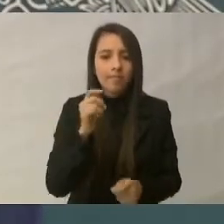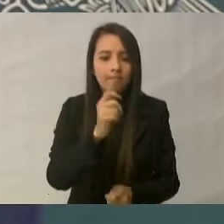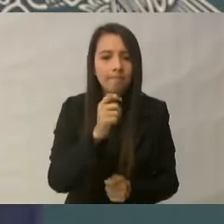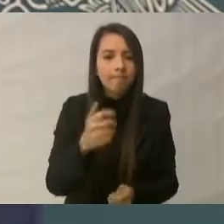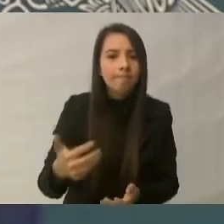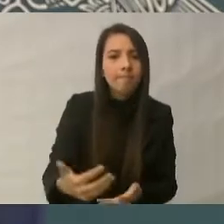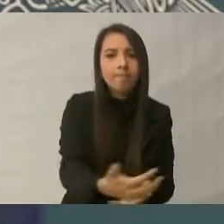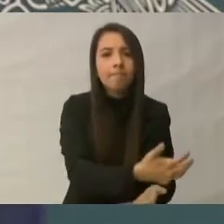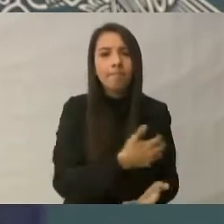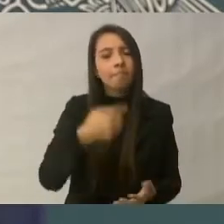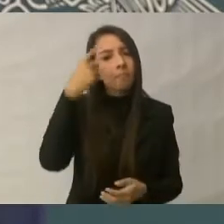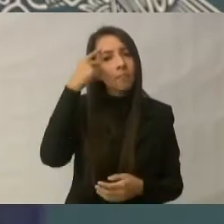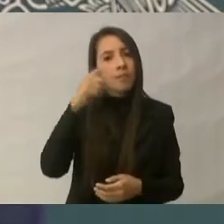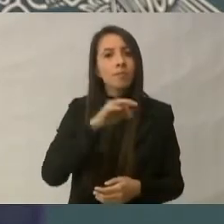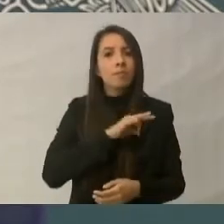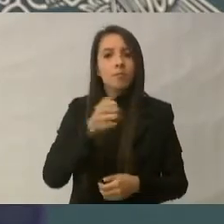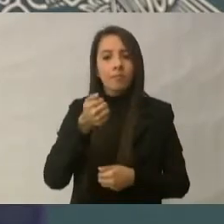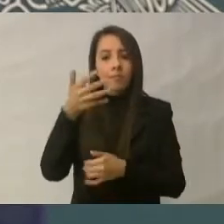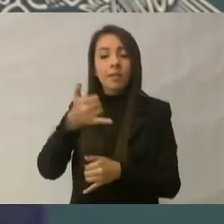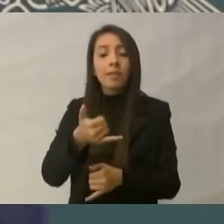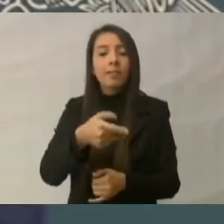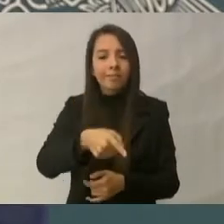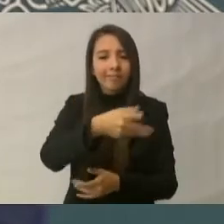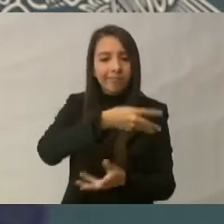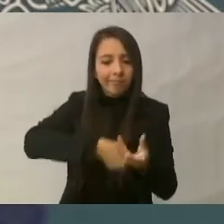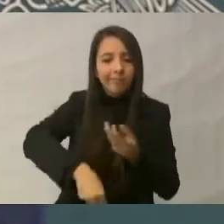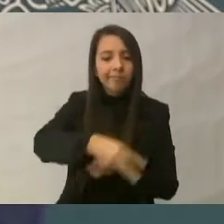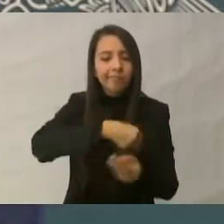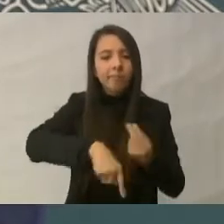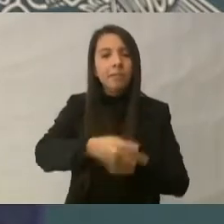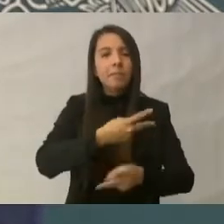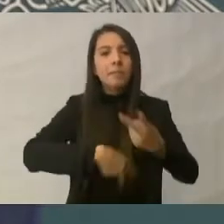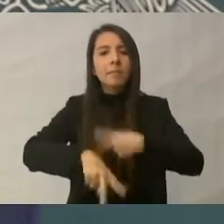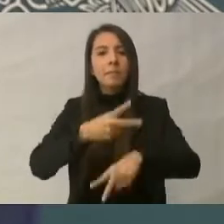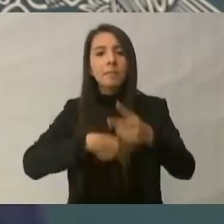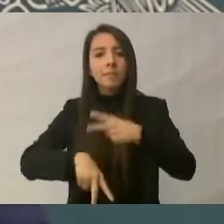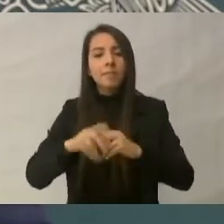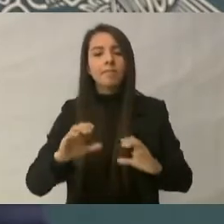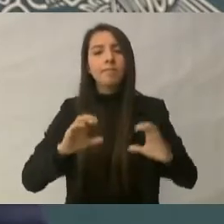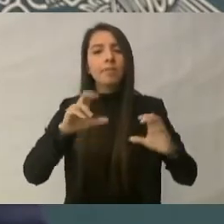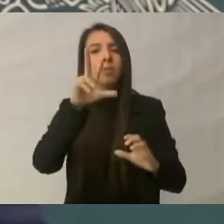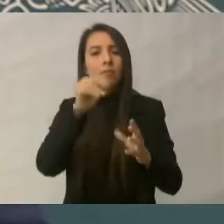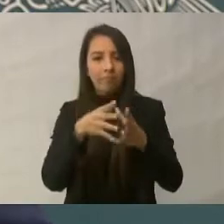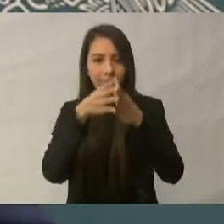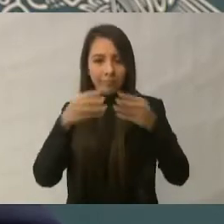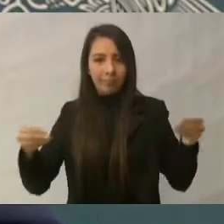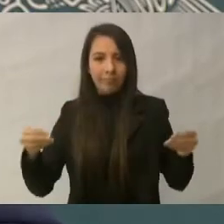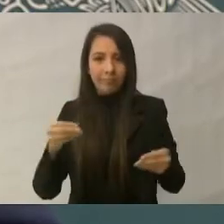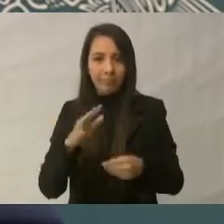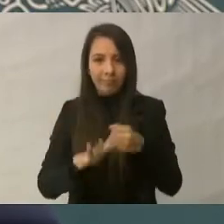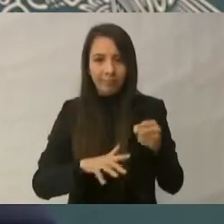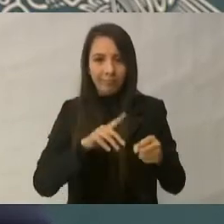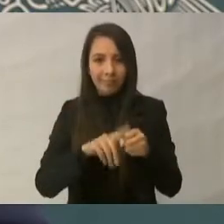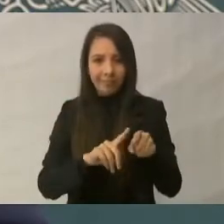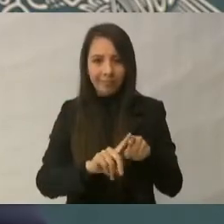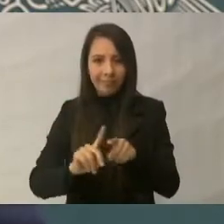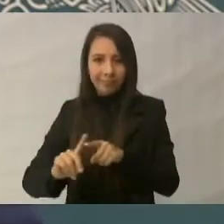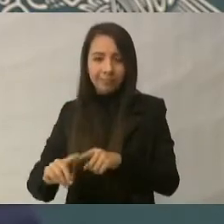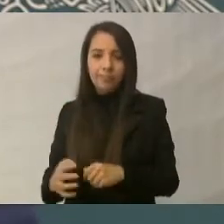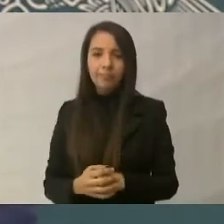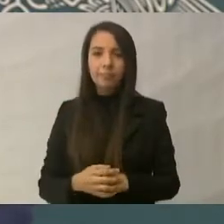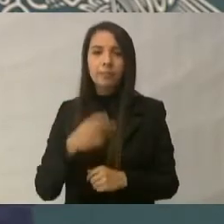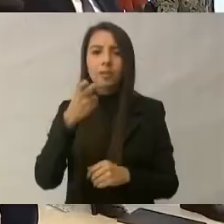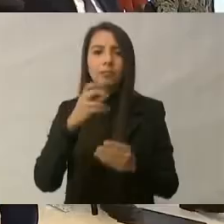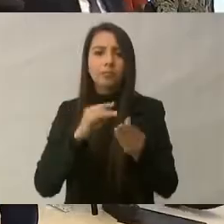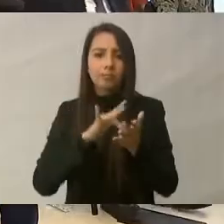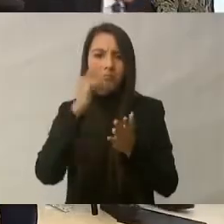de manera sustentable y pensando en la conservación de los recursos. Es cuanto. Muchas gracias. Es todo lo que quiero informar